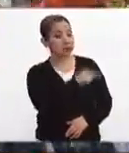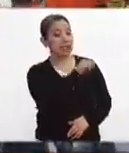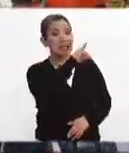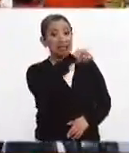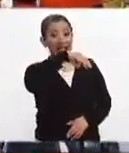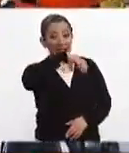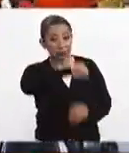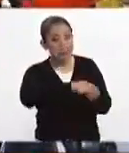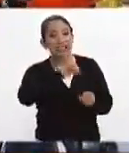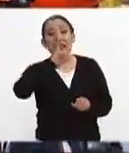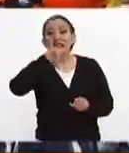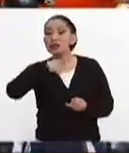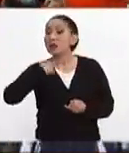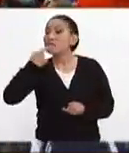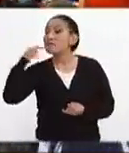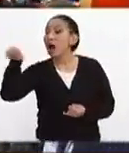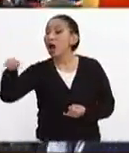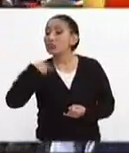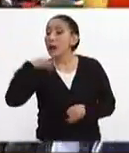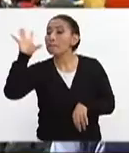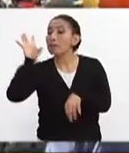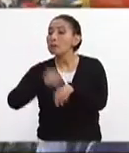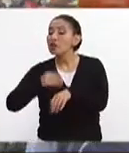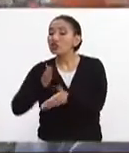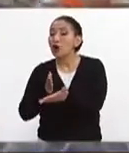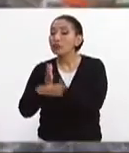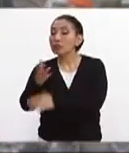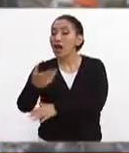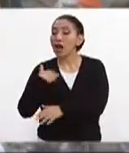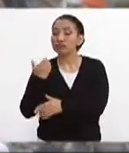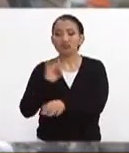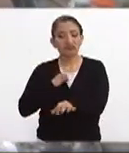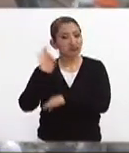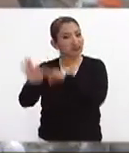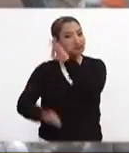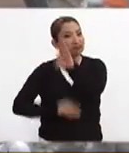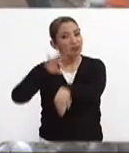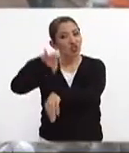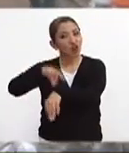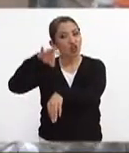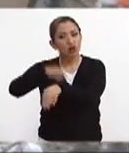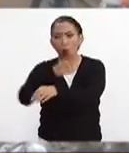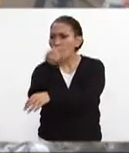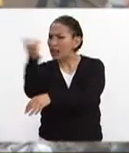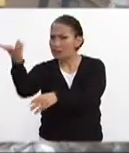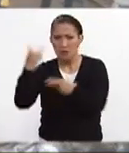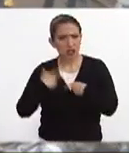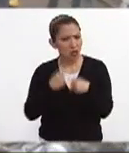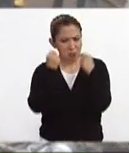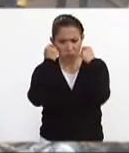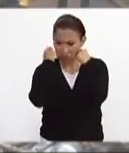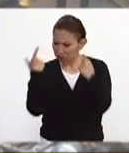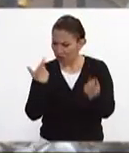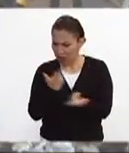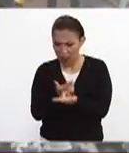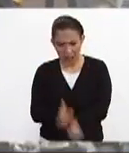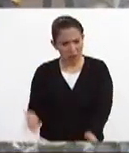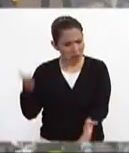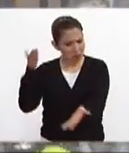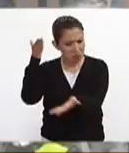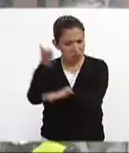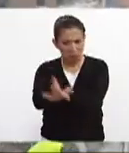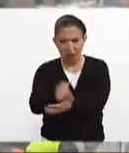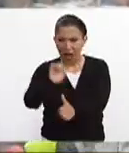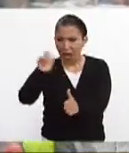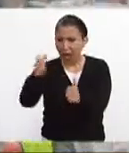el IMSS y como el Issste tengan permanentemente las puertas abiertas para cualquier mexicano que necesite